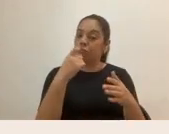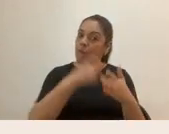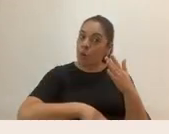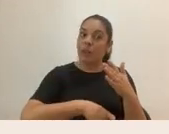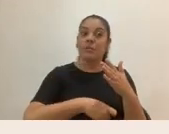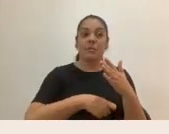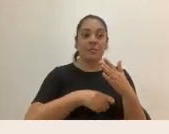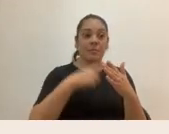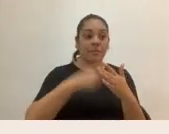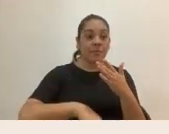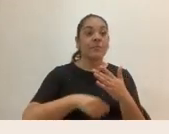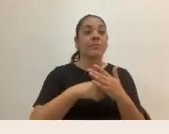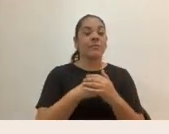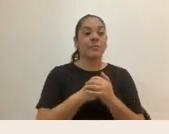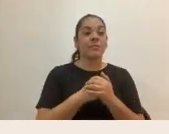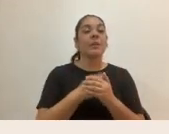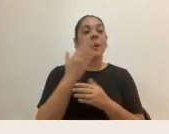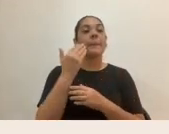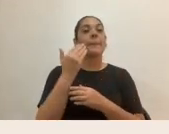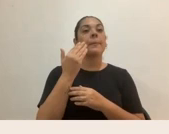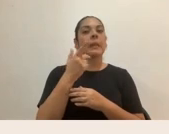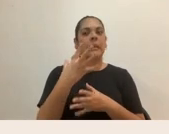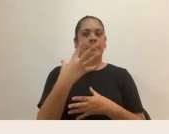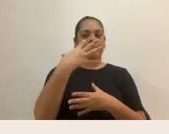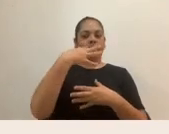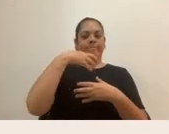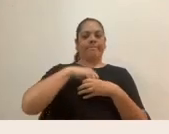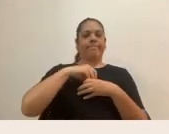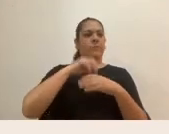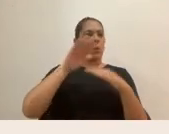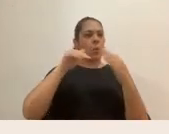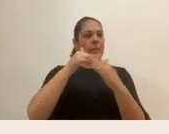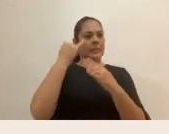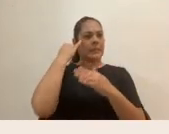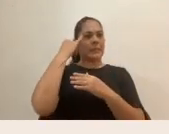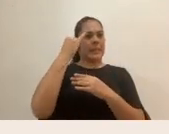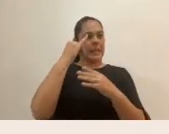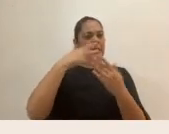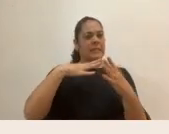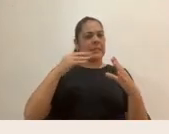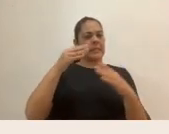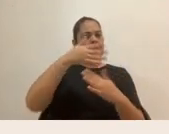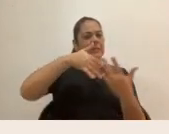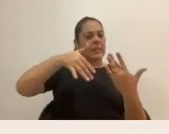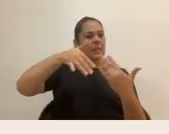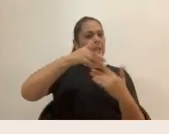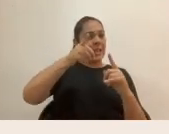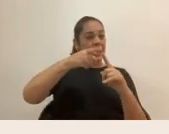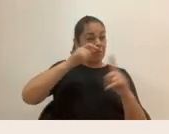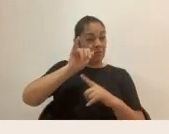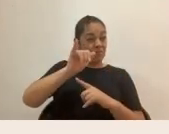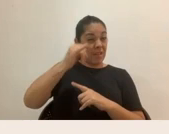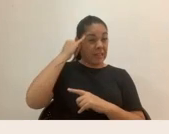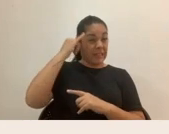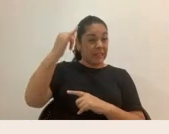definitivamente interiorizar todas estas ideas y relacionarnos desde estas ideas se forma una